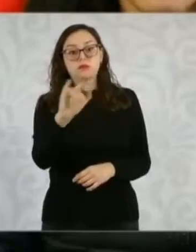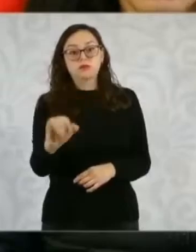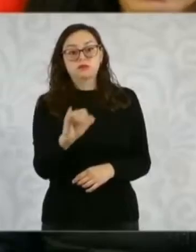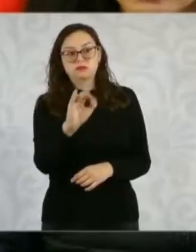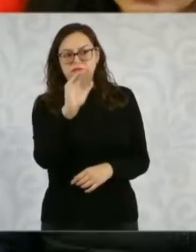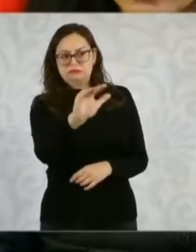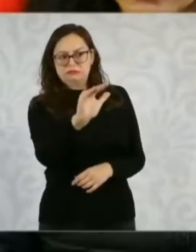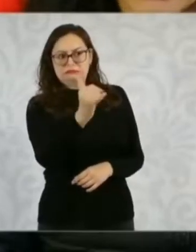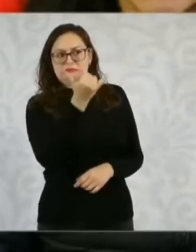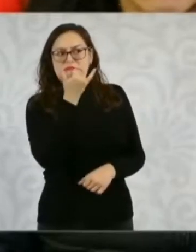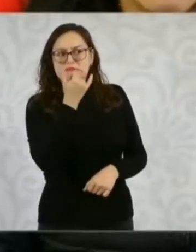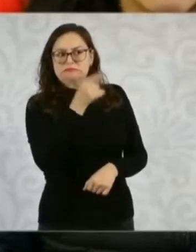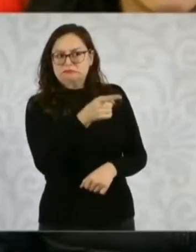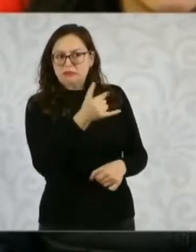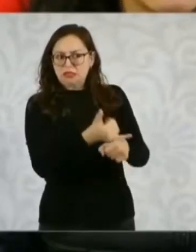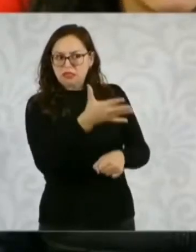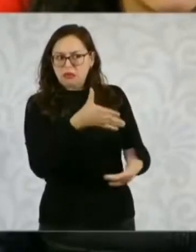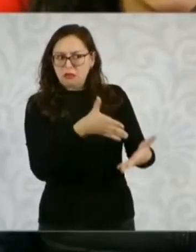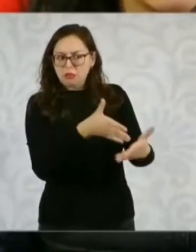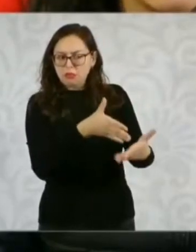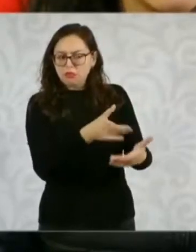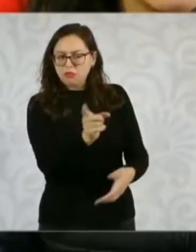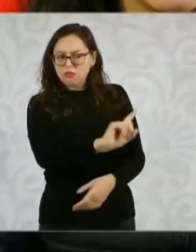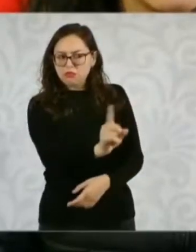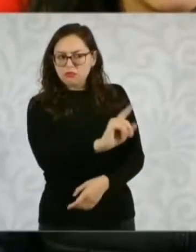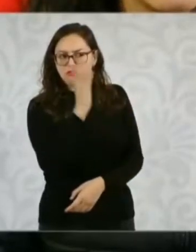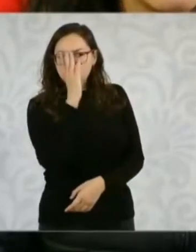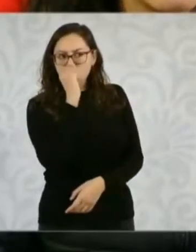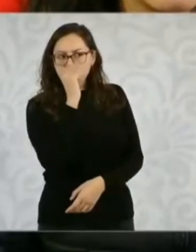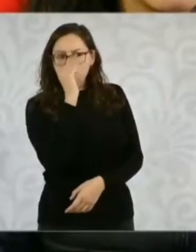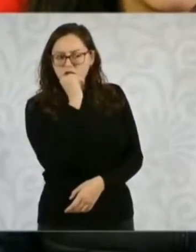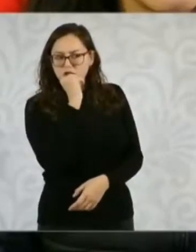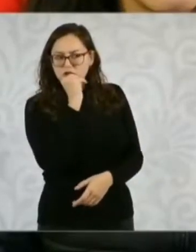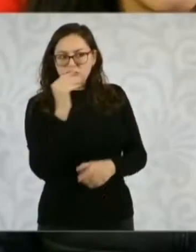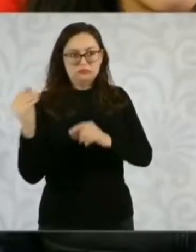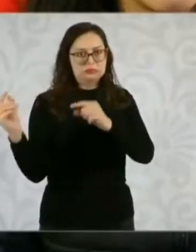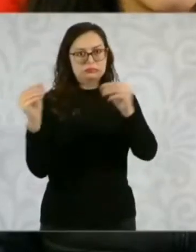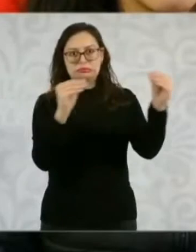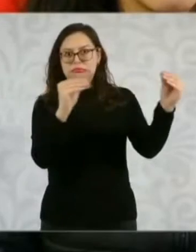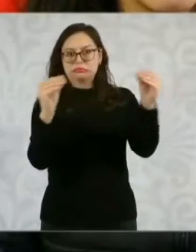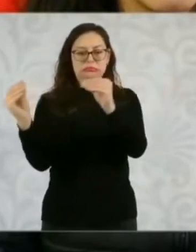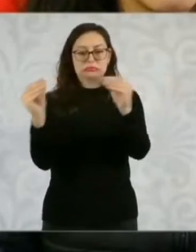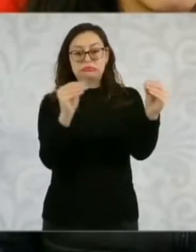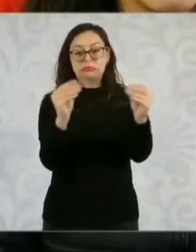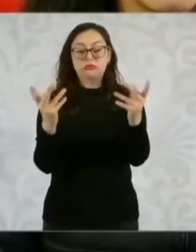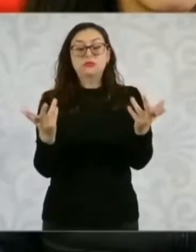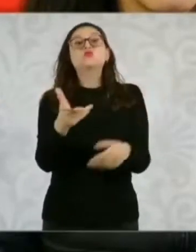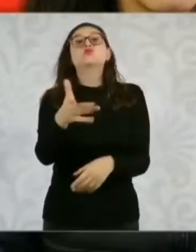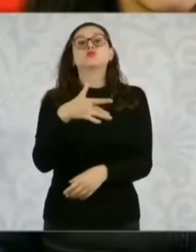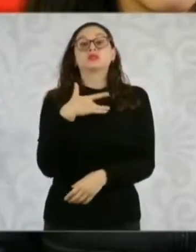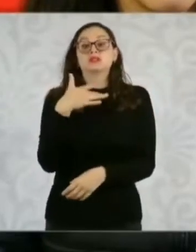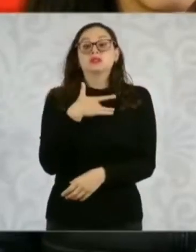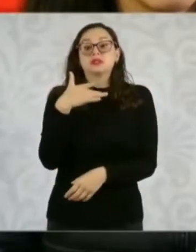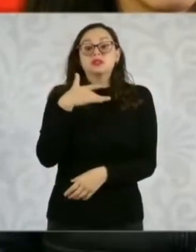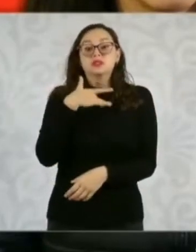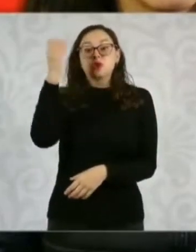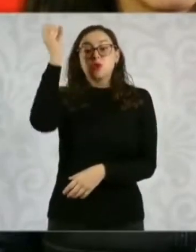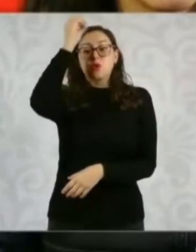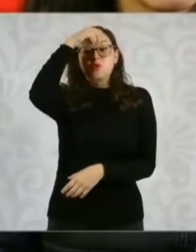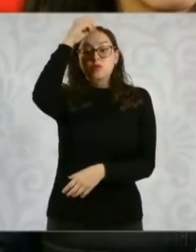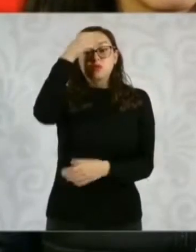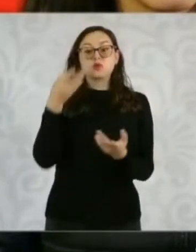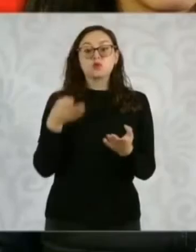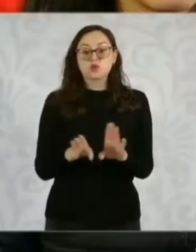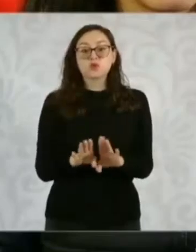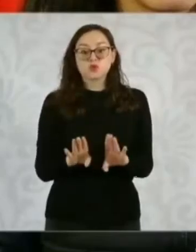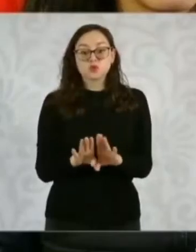esto va enfocado a esto que nos comenta, esto de las leyes secundarias. Preguntarle su posición respecto a este, justamente este